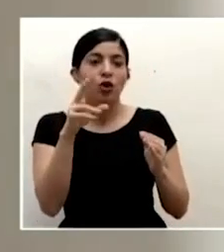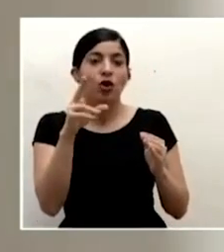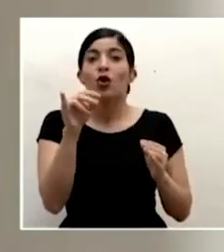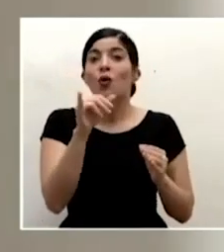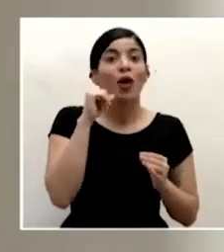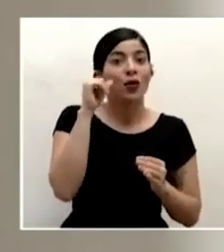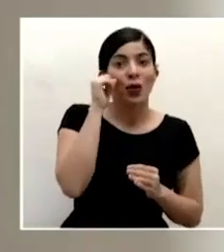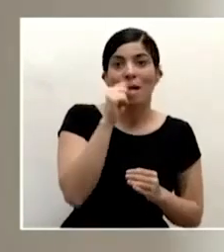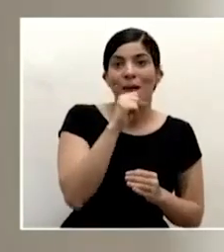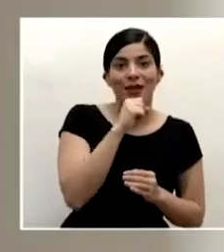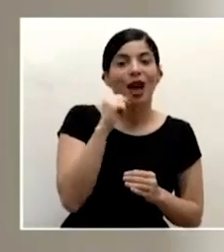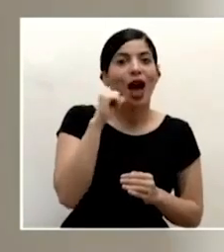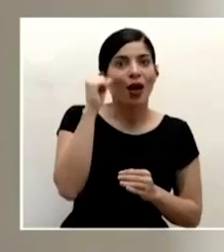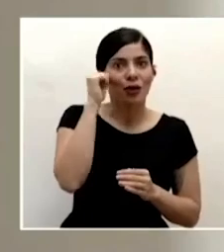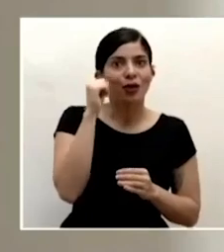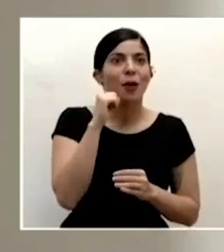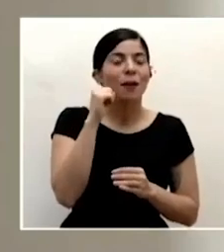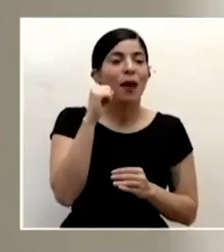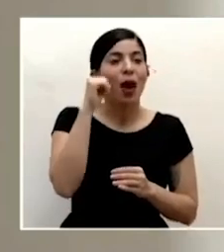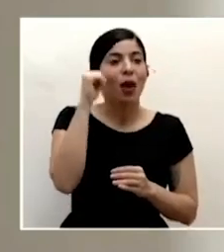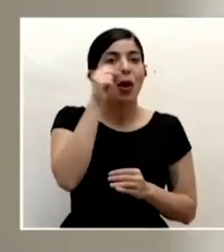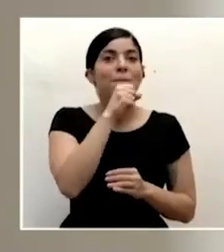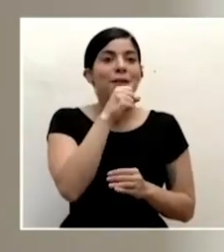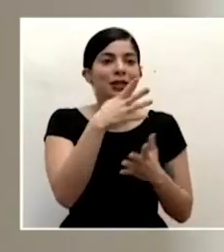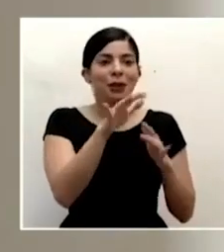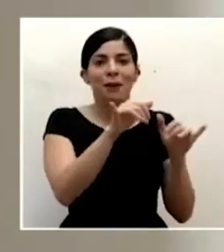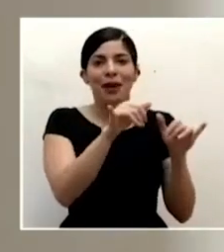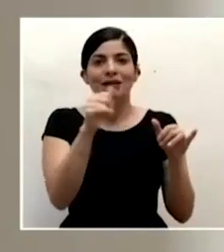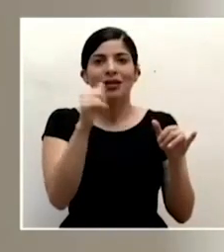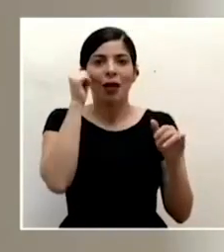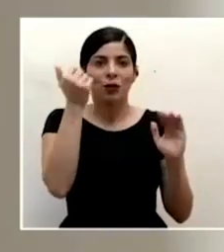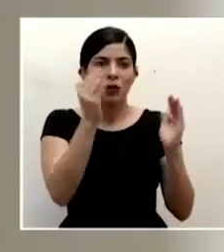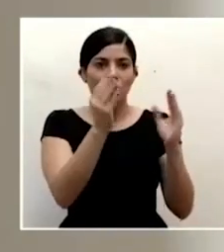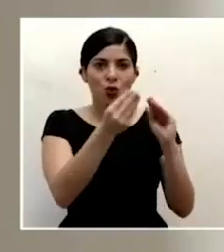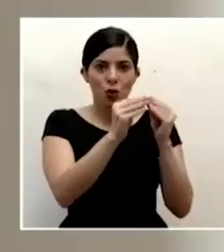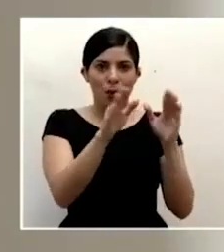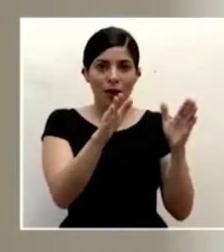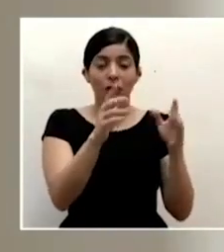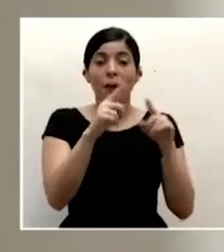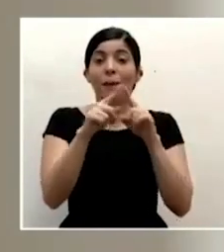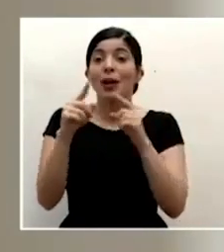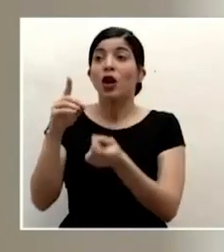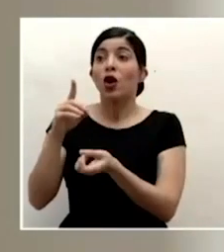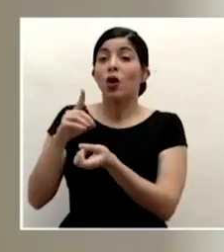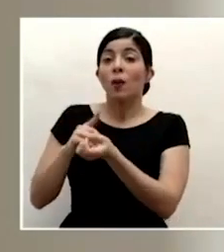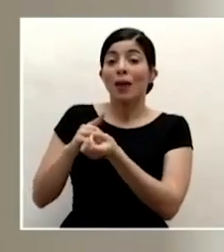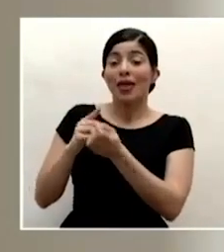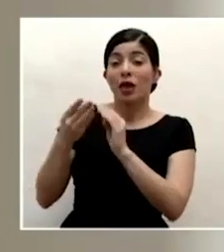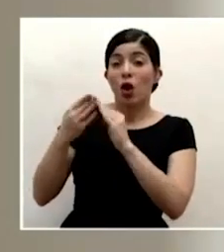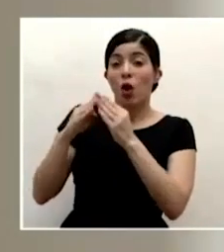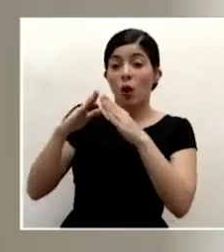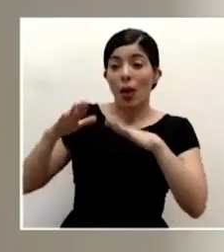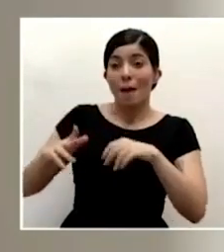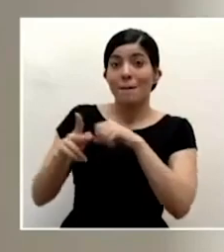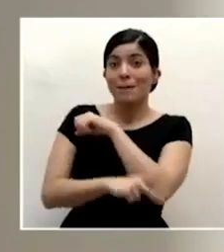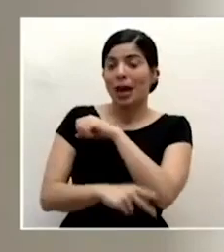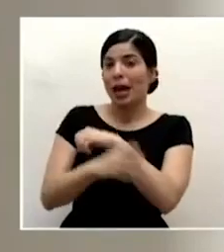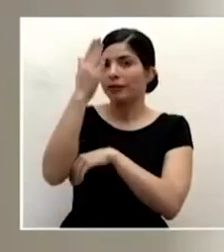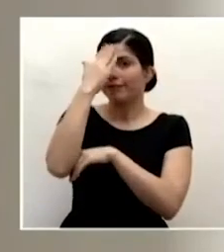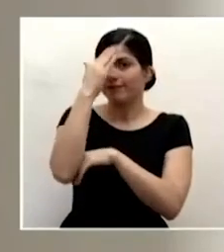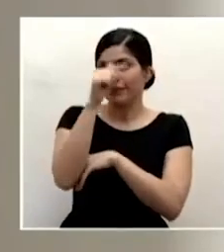bastante directa pero ya la comunidad médica y científica del país está al tanto de esos reportes y que están